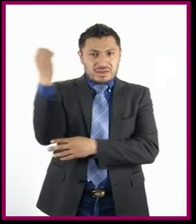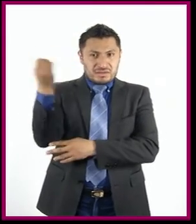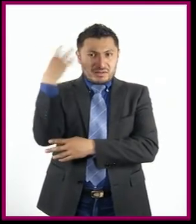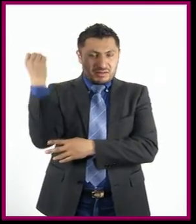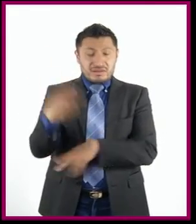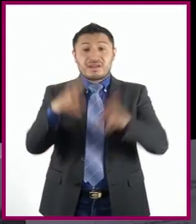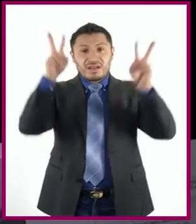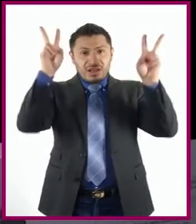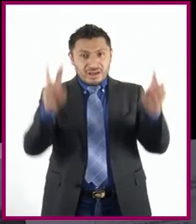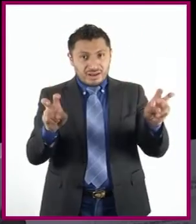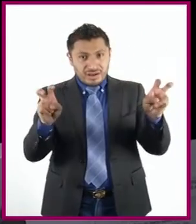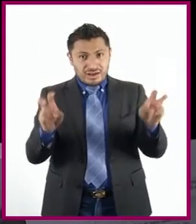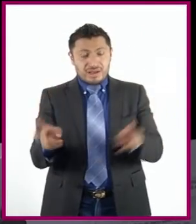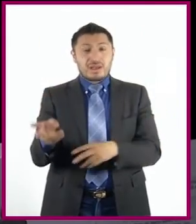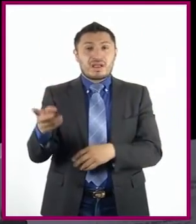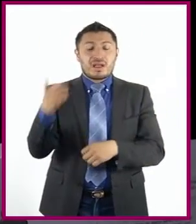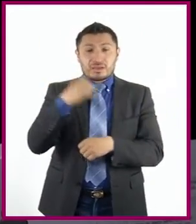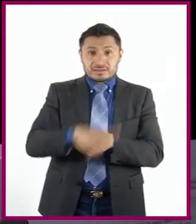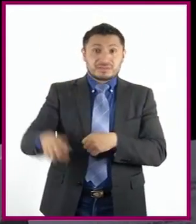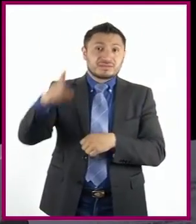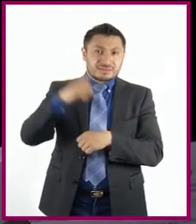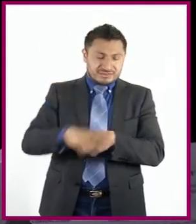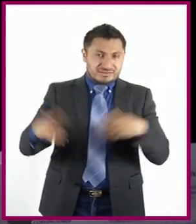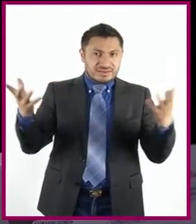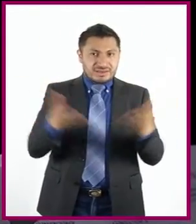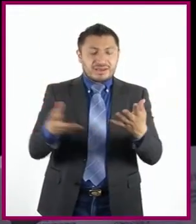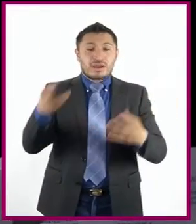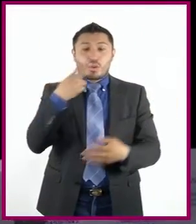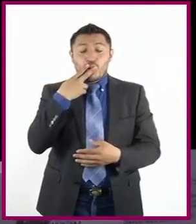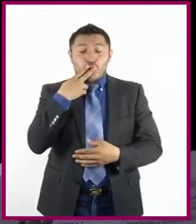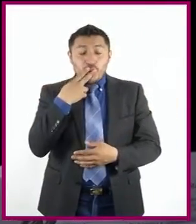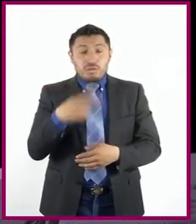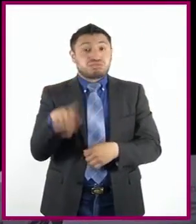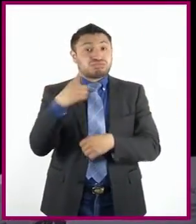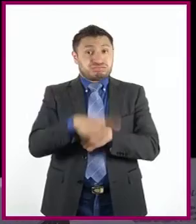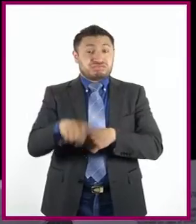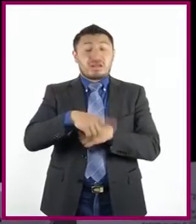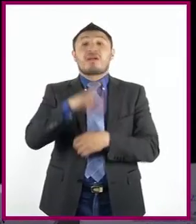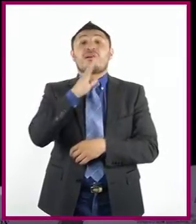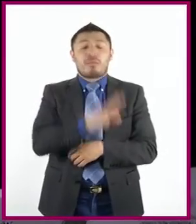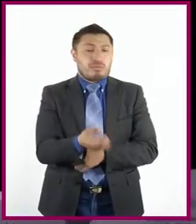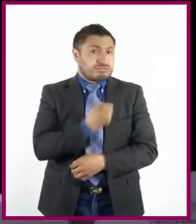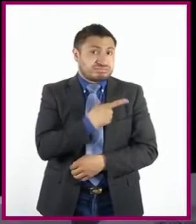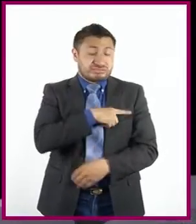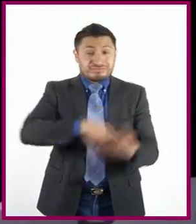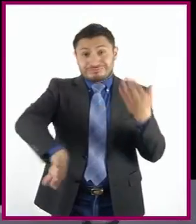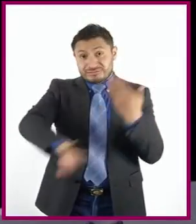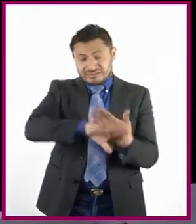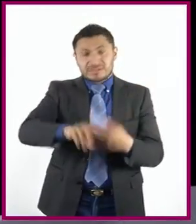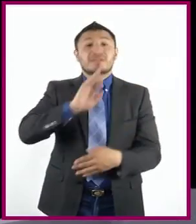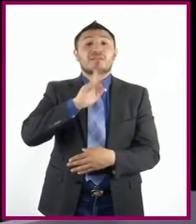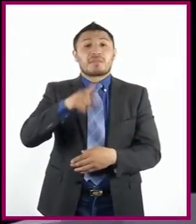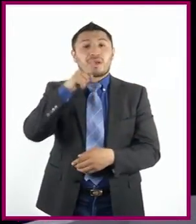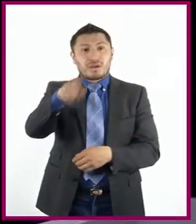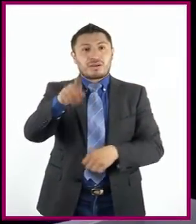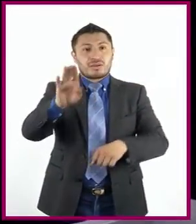por tema, el daño que hace el tabaco, les aporte un beneficio.